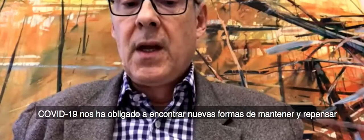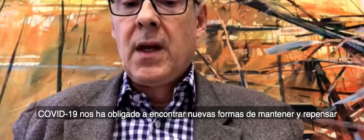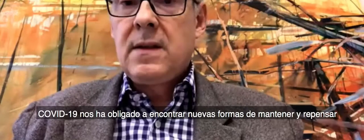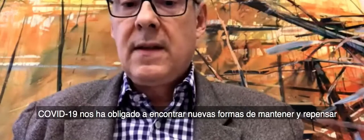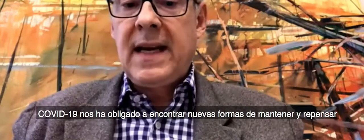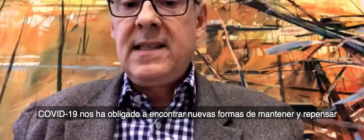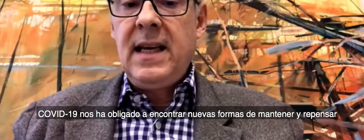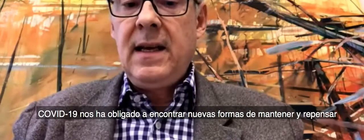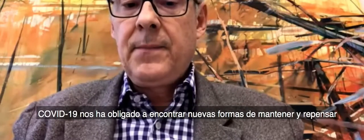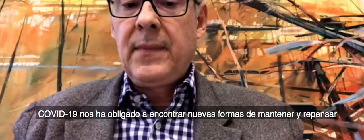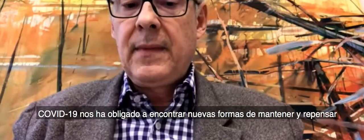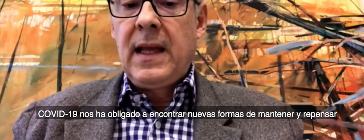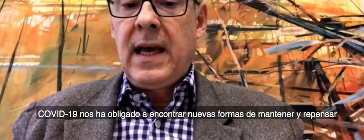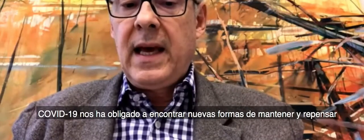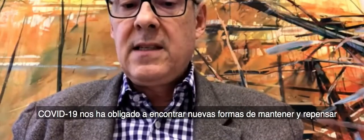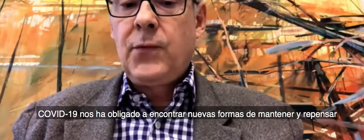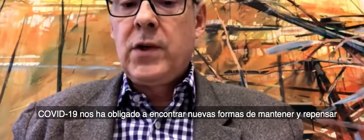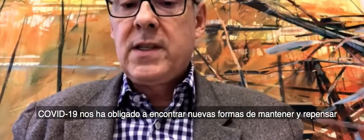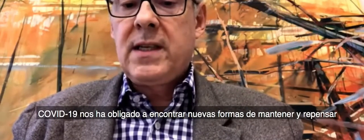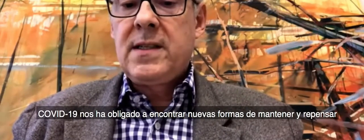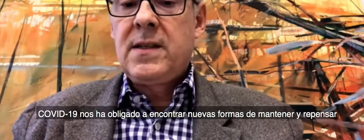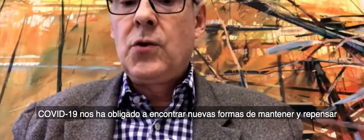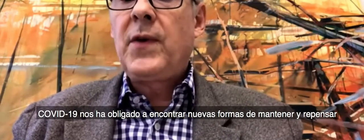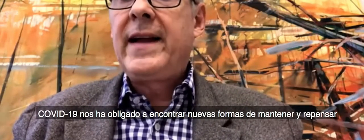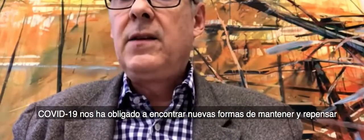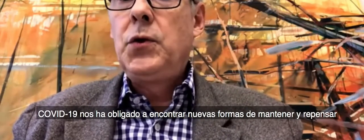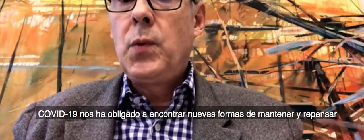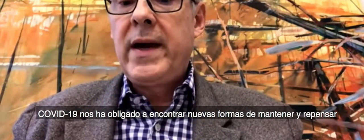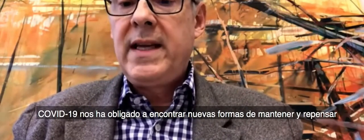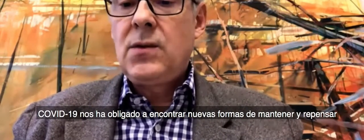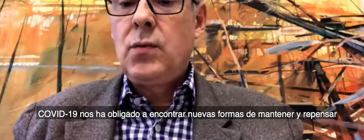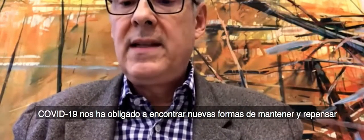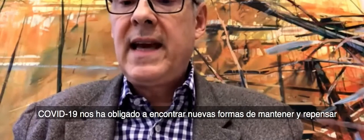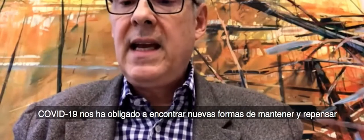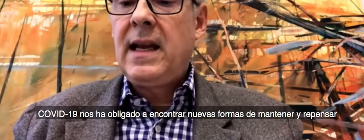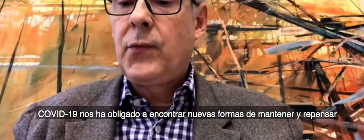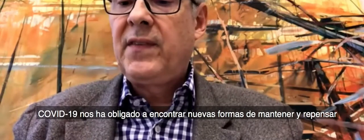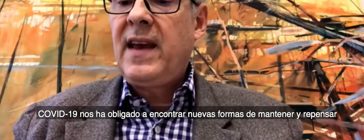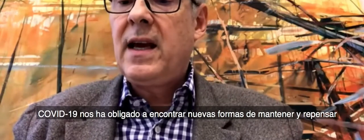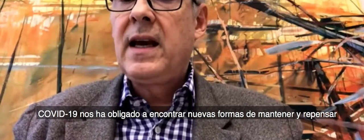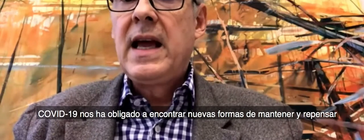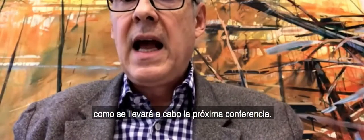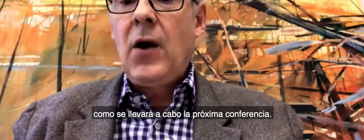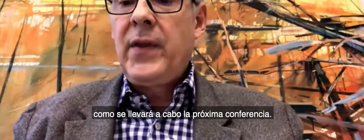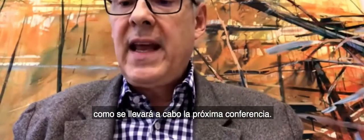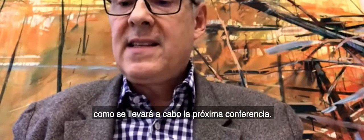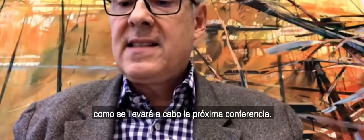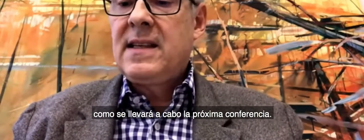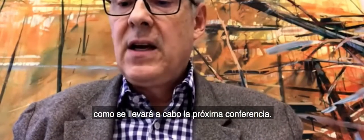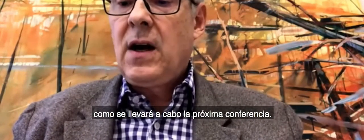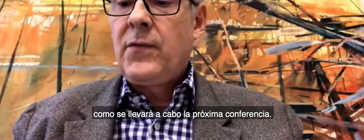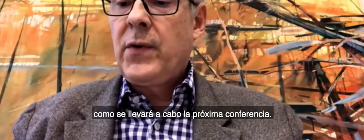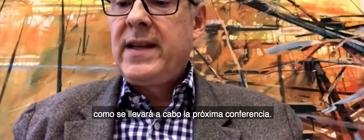COVID-19 has forced us to find new ways to maintain and rethink how the